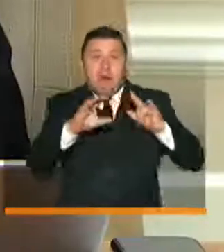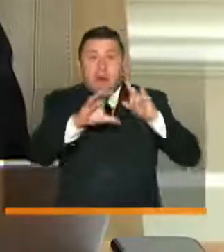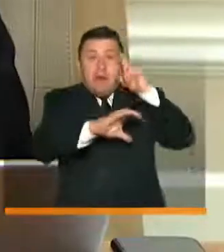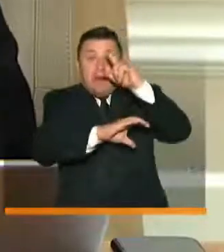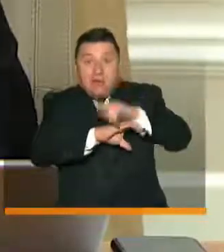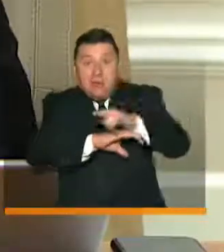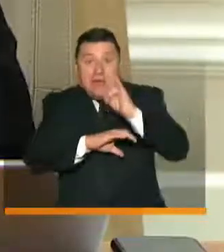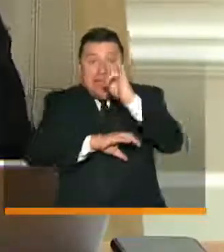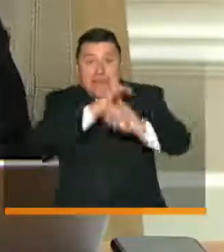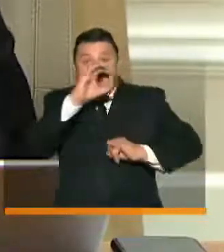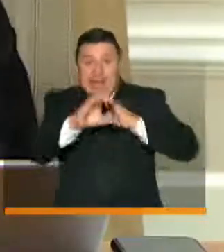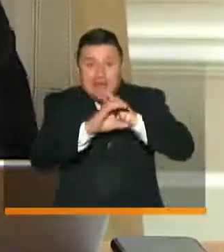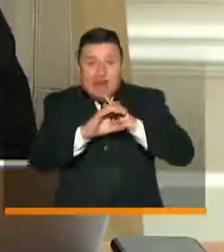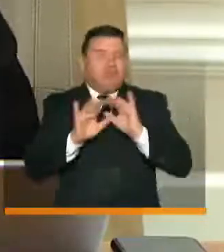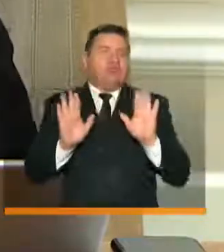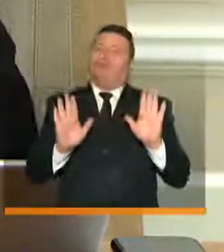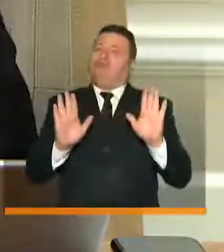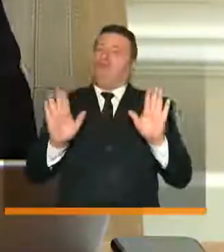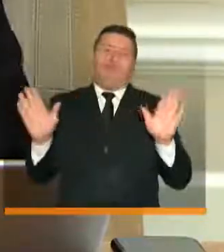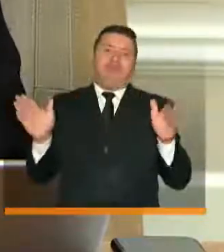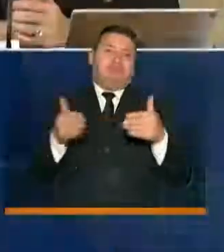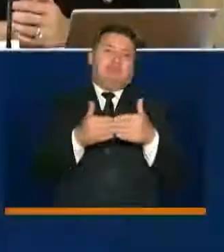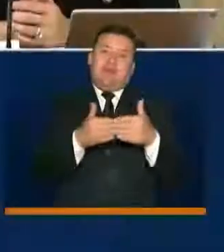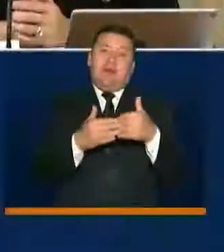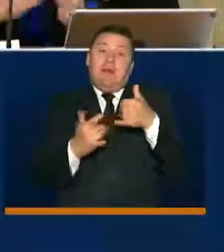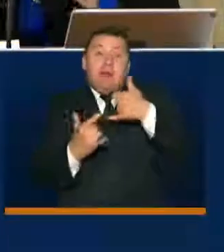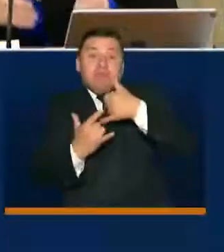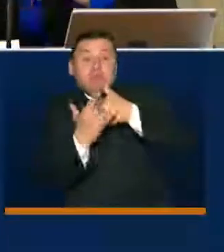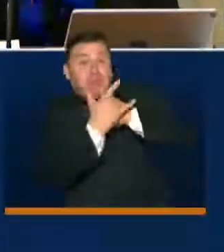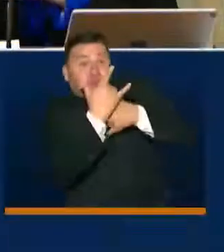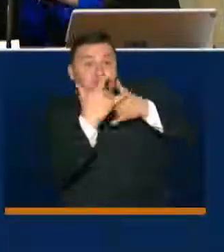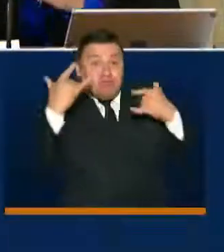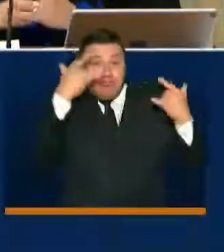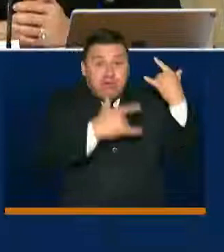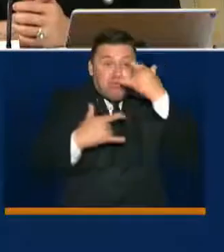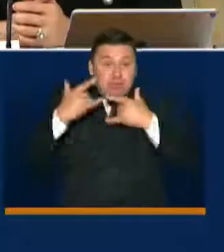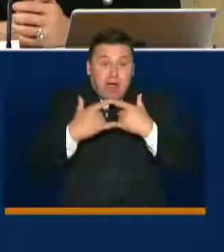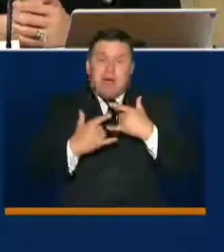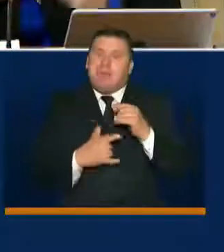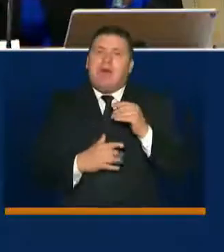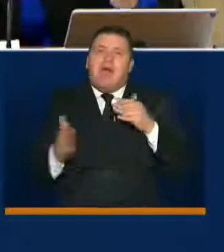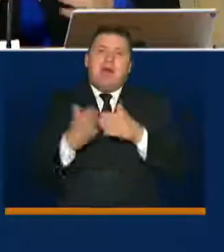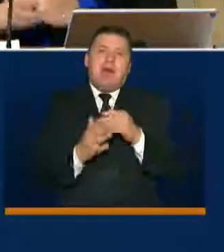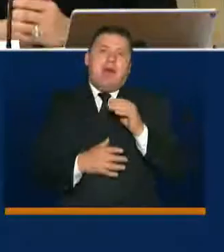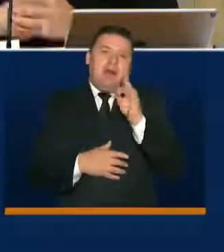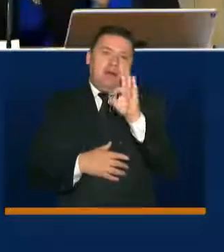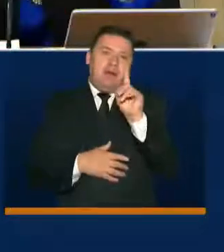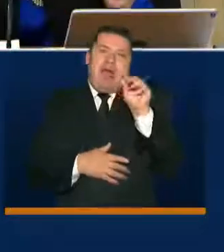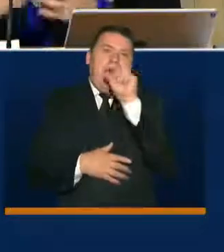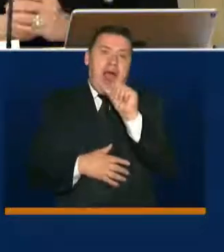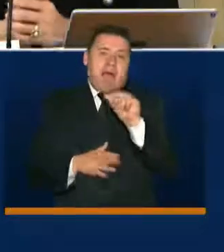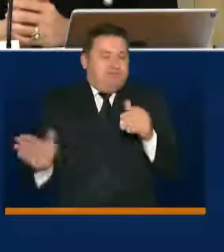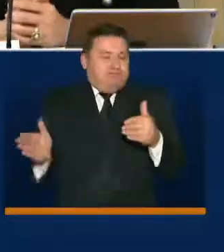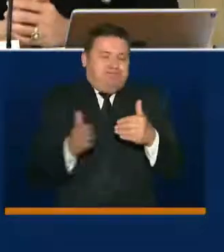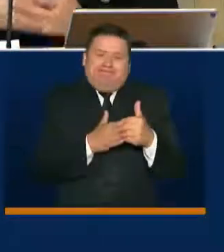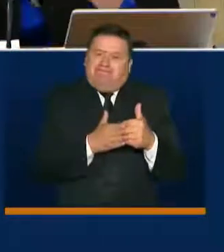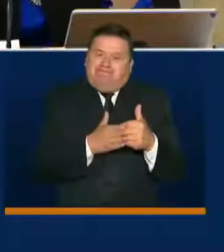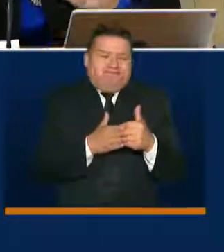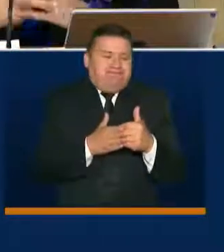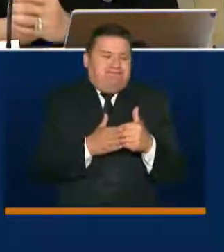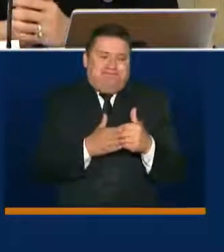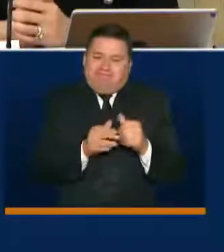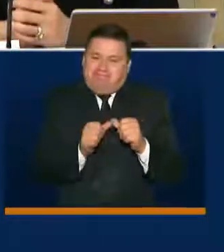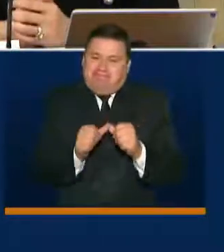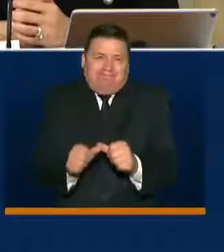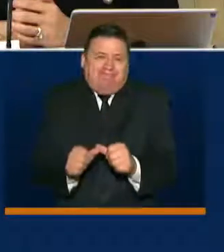internacional va a estar restringido durante toda la emergencia sanitaria, es decir, hasta el 31 de agosto de este año, hasta el plazo en el cual